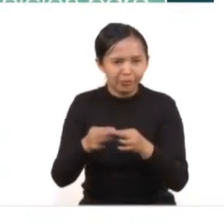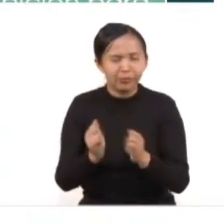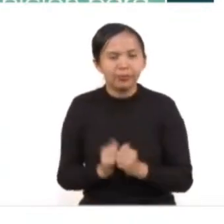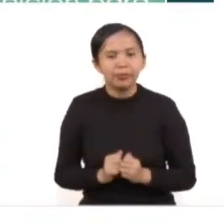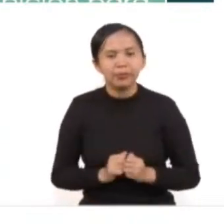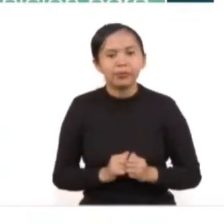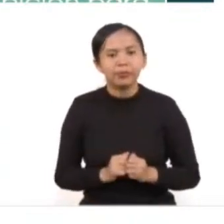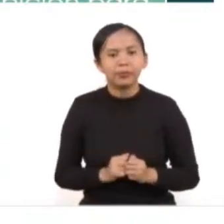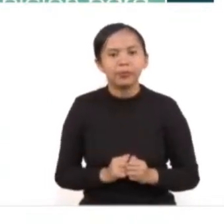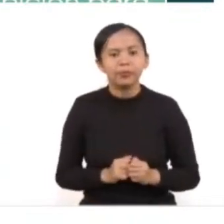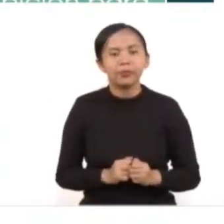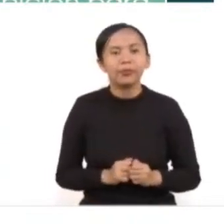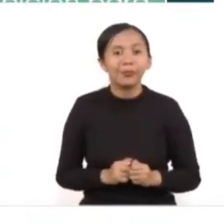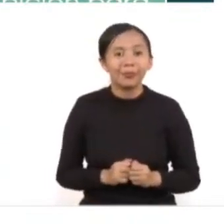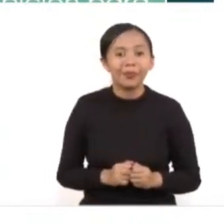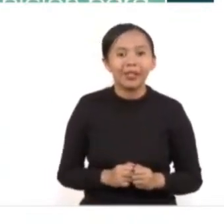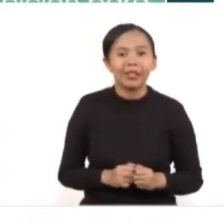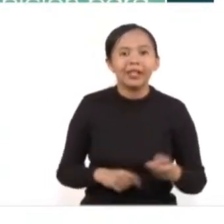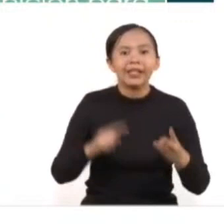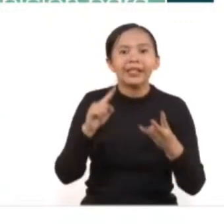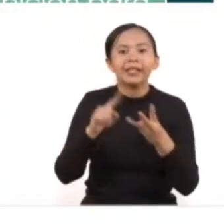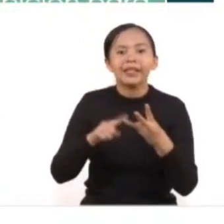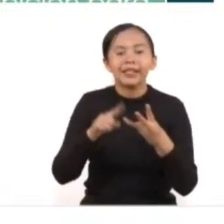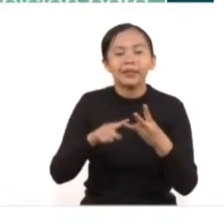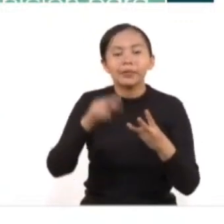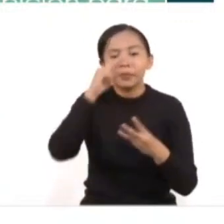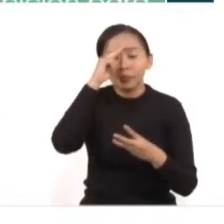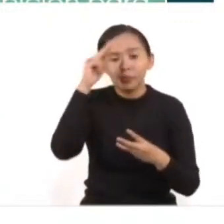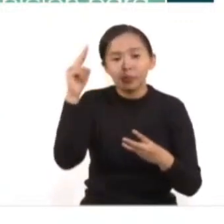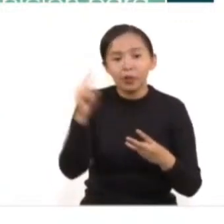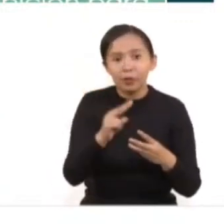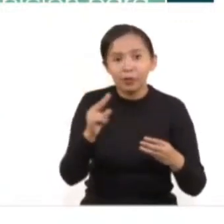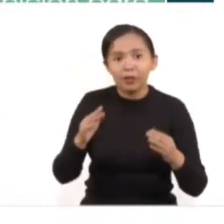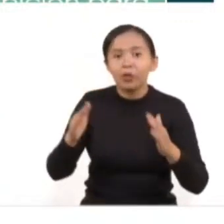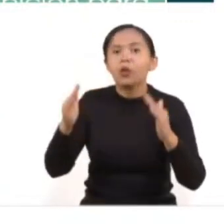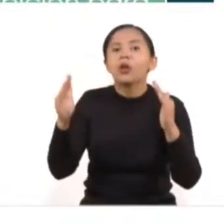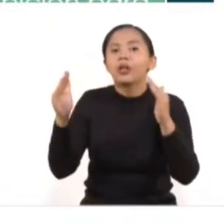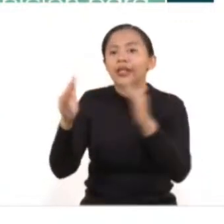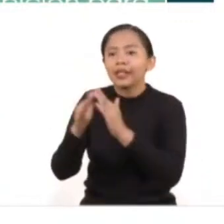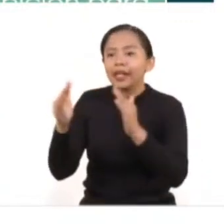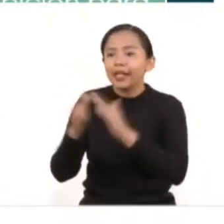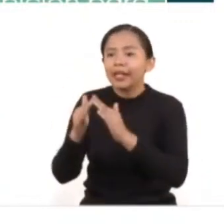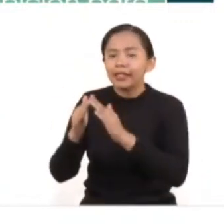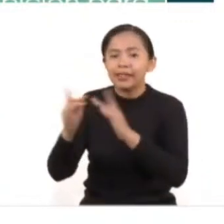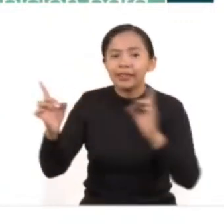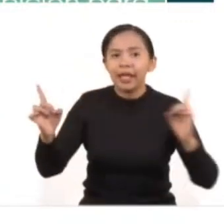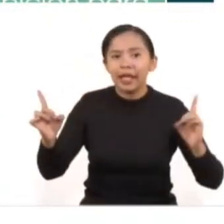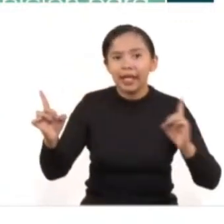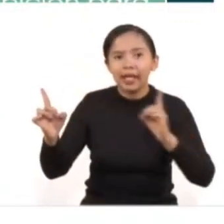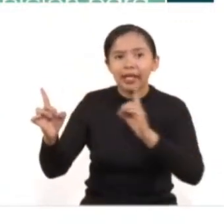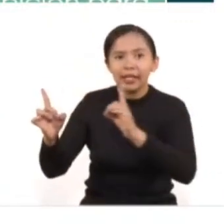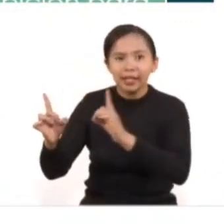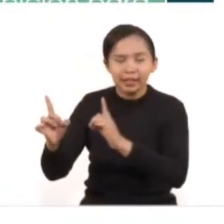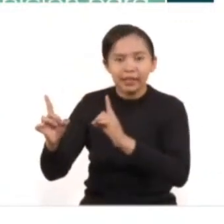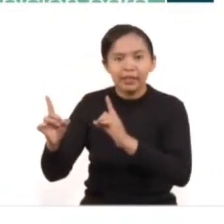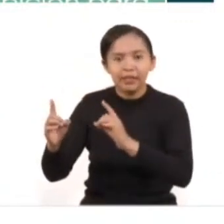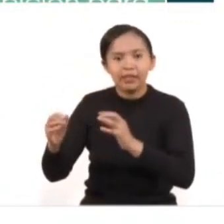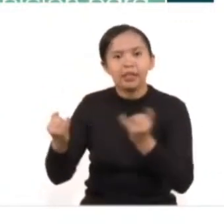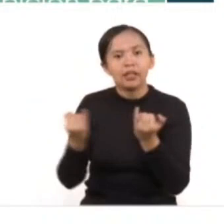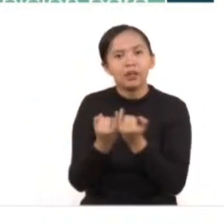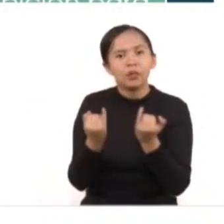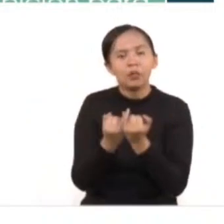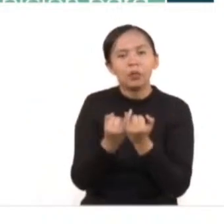enunciar. En este sentido, la prohibición de asistir o acercarse al domicilio de la víctima directa o indirecta, así como